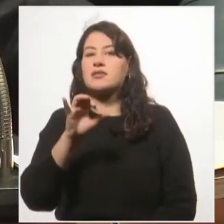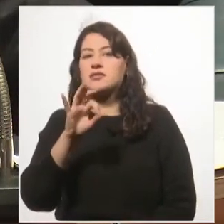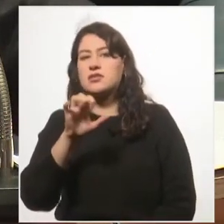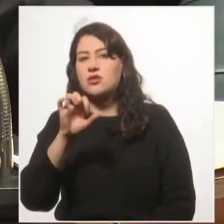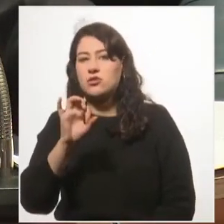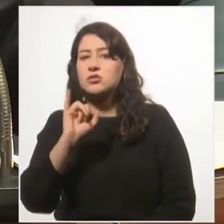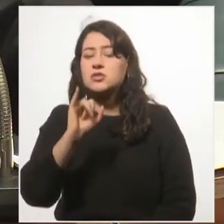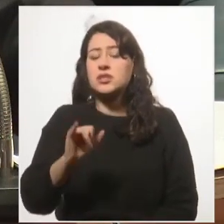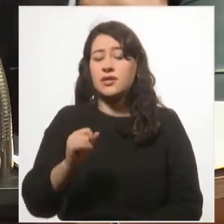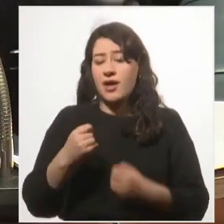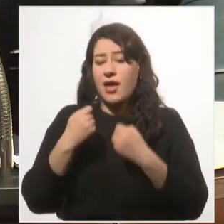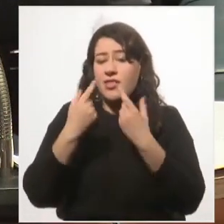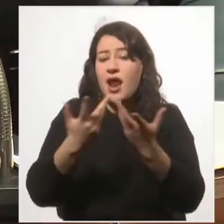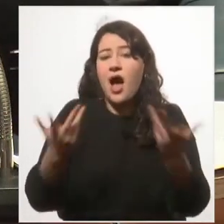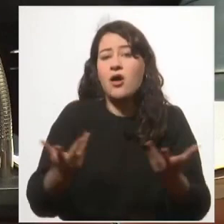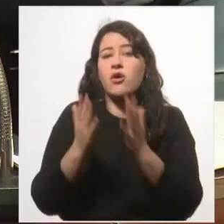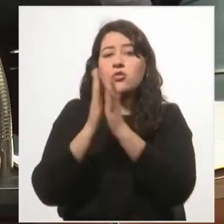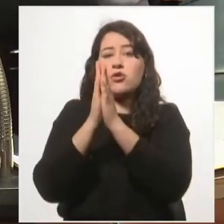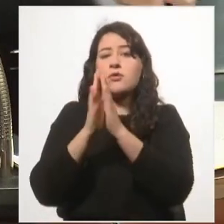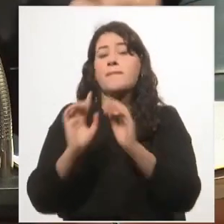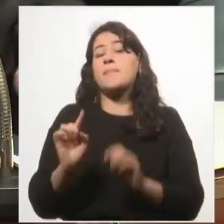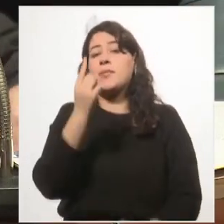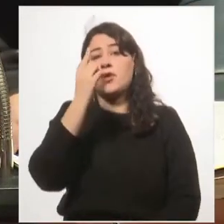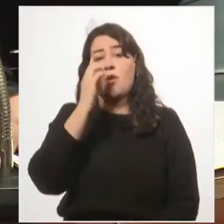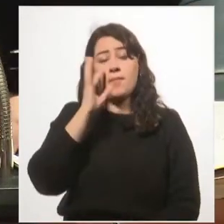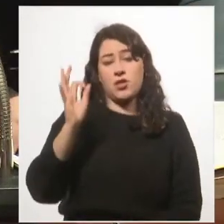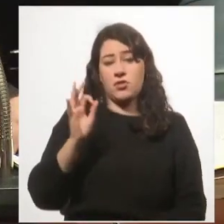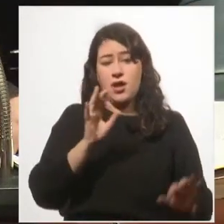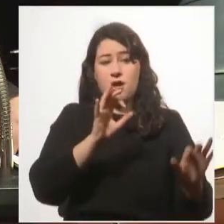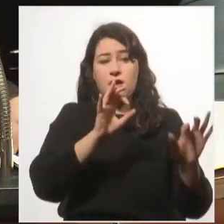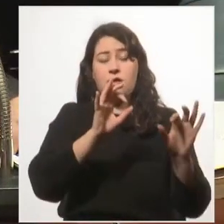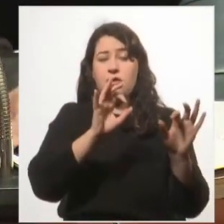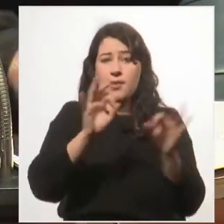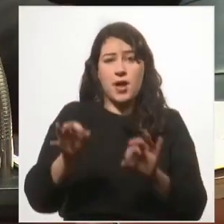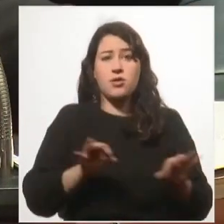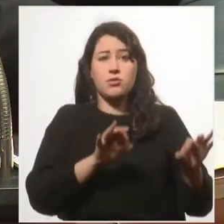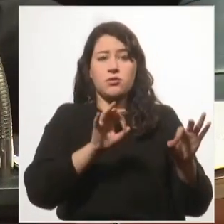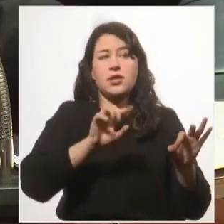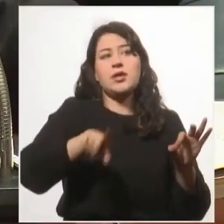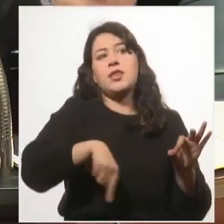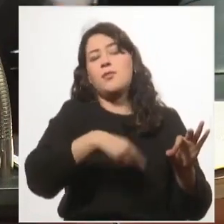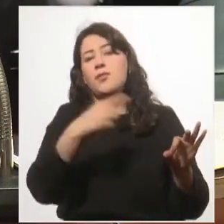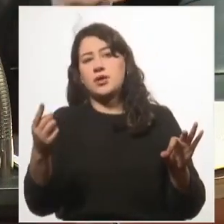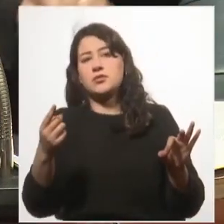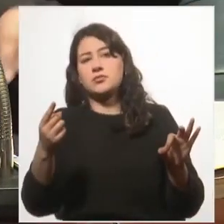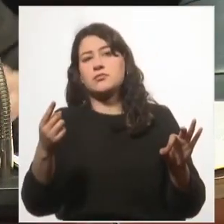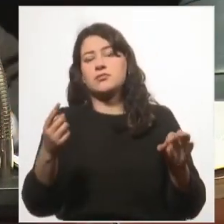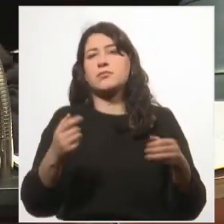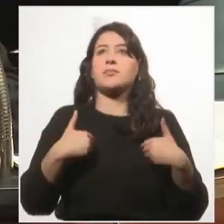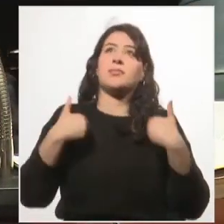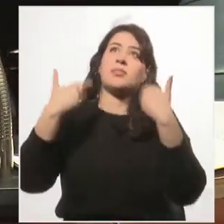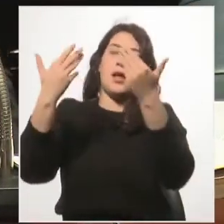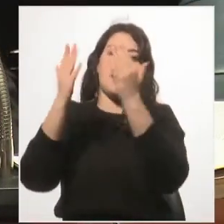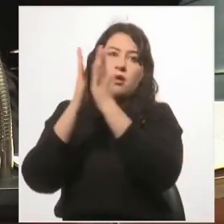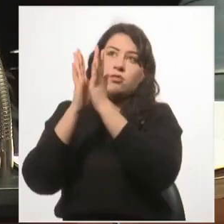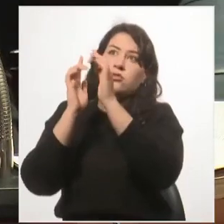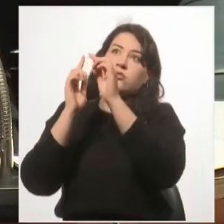vas a ofrecerle algo a Dios, primero perdona a tu hermano y luego hazle la ofrenda.